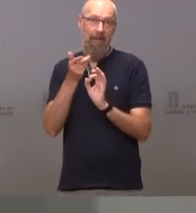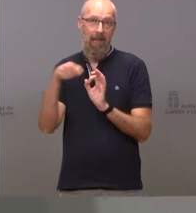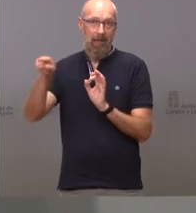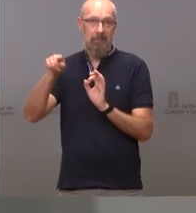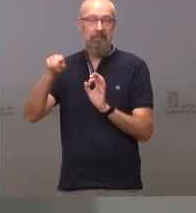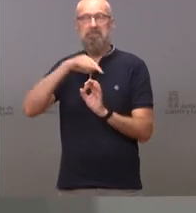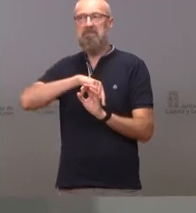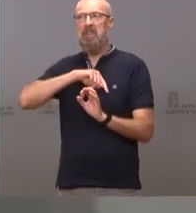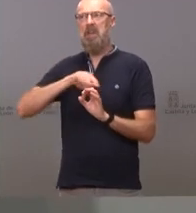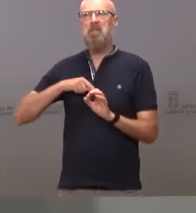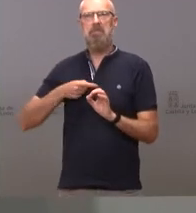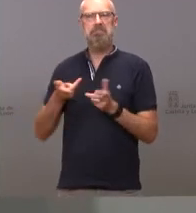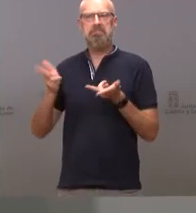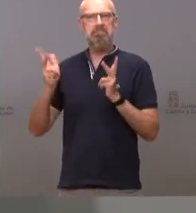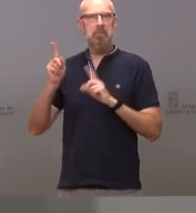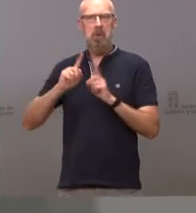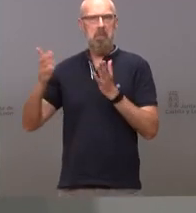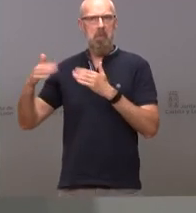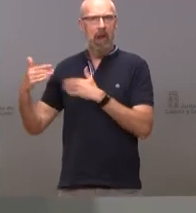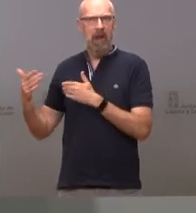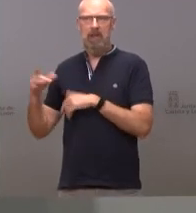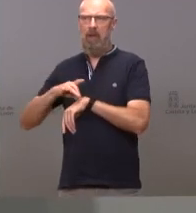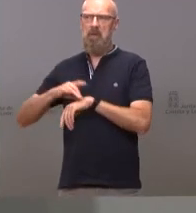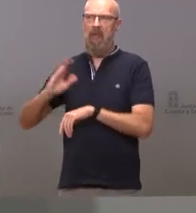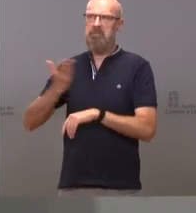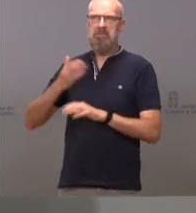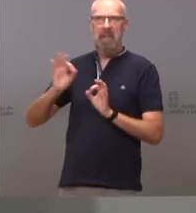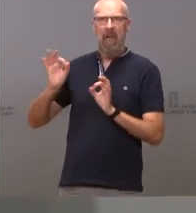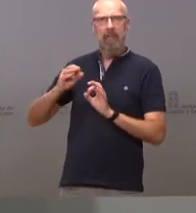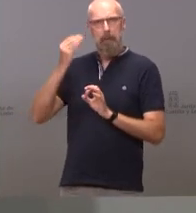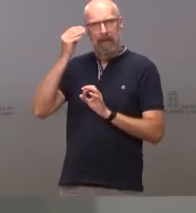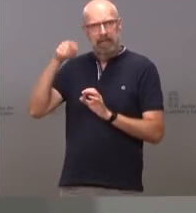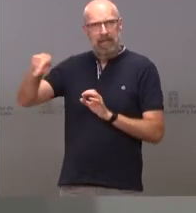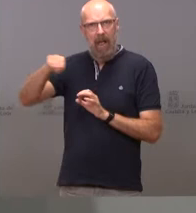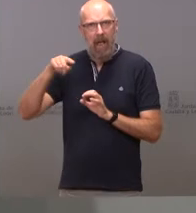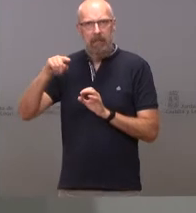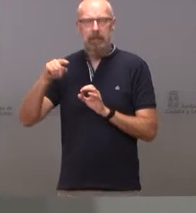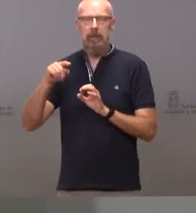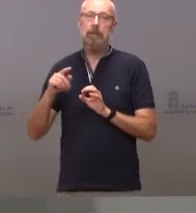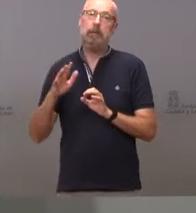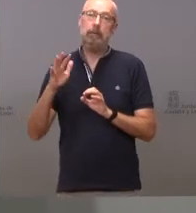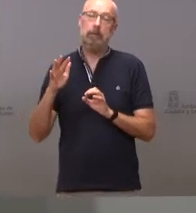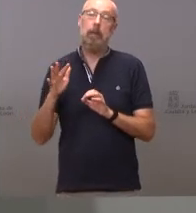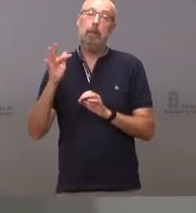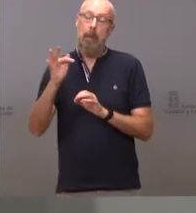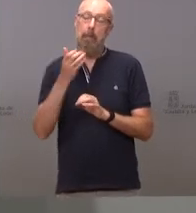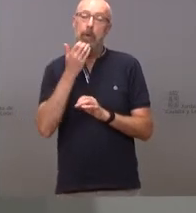a la enfermedad. Hay un agotamiento en la población y hay un agotamiento en nuestros jóvenes